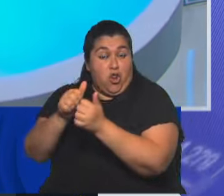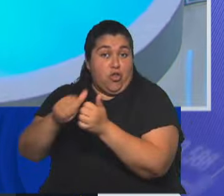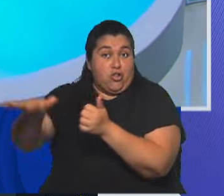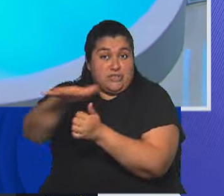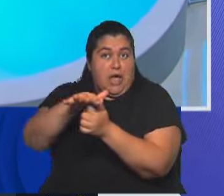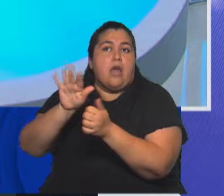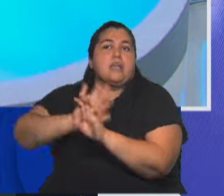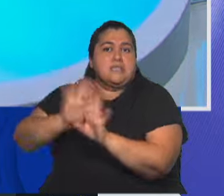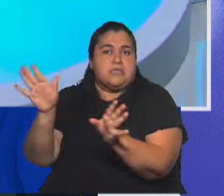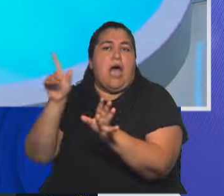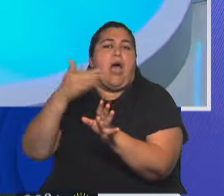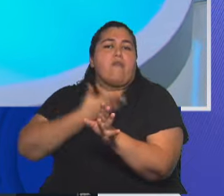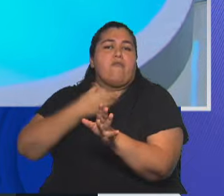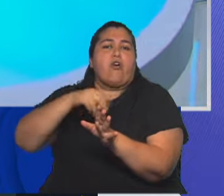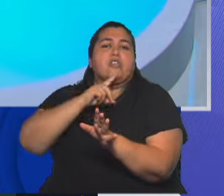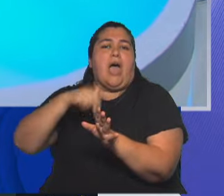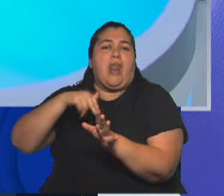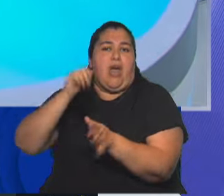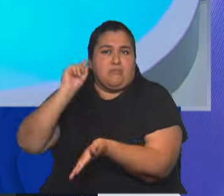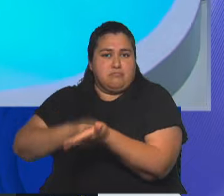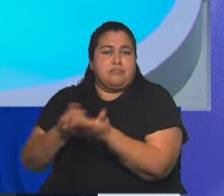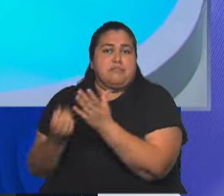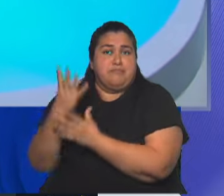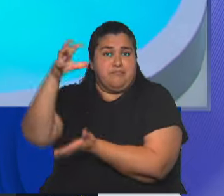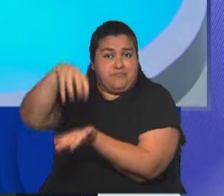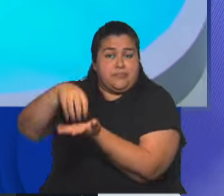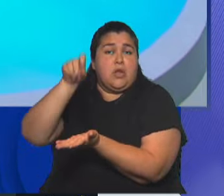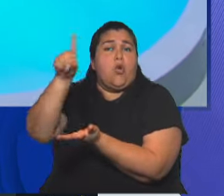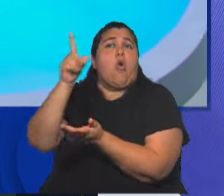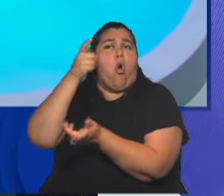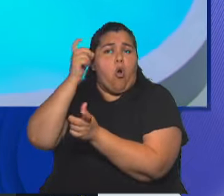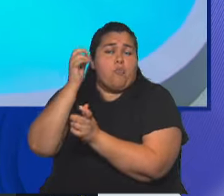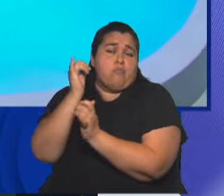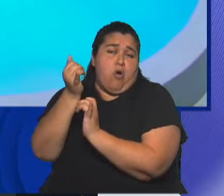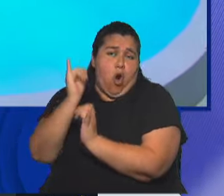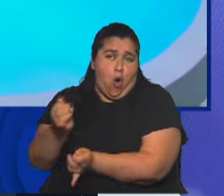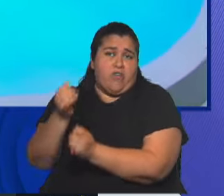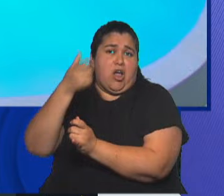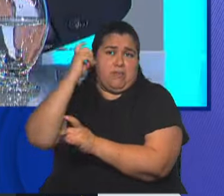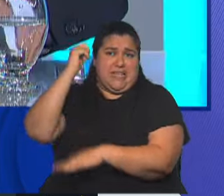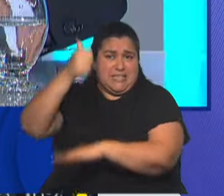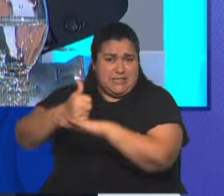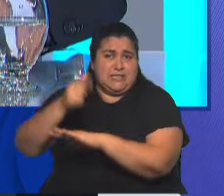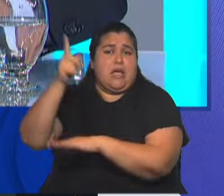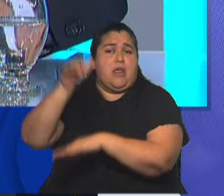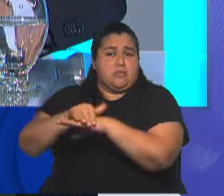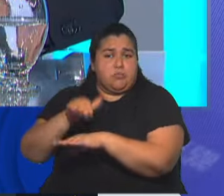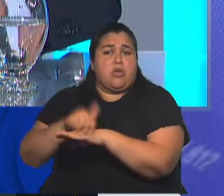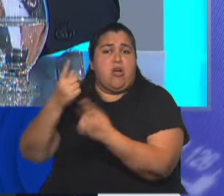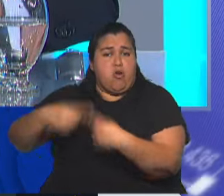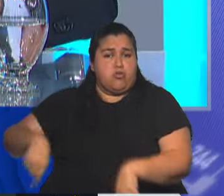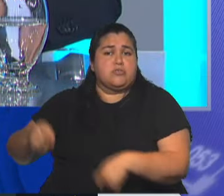doctor Fontana encargado, un joven con mucha experiencia en la materia. Está mandando más